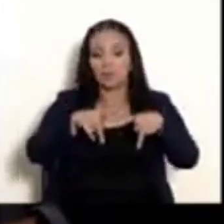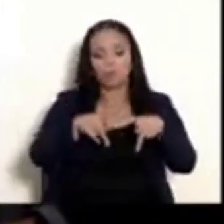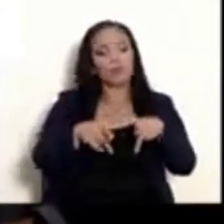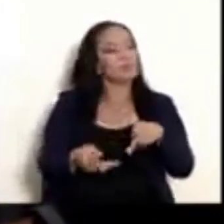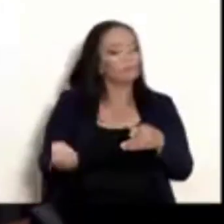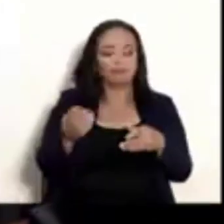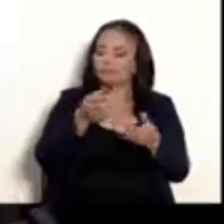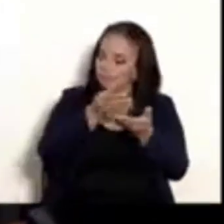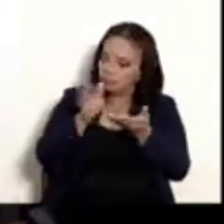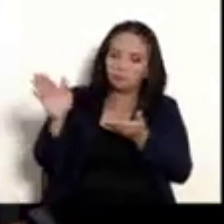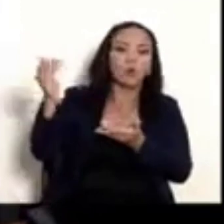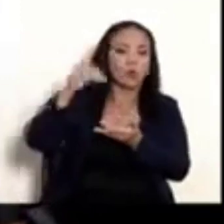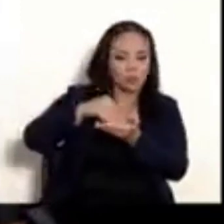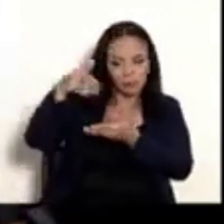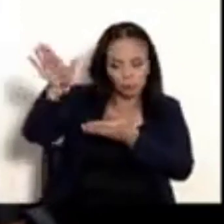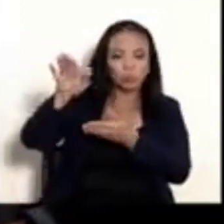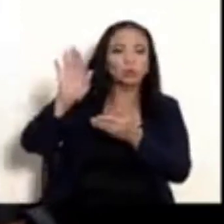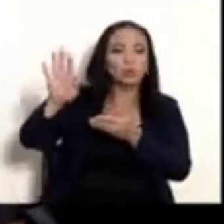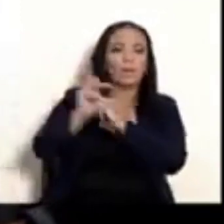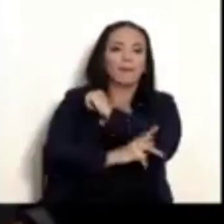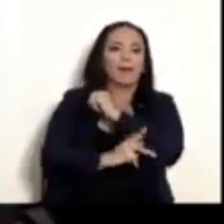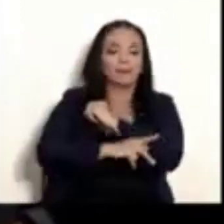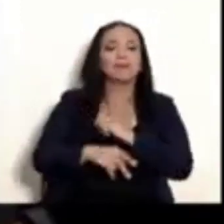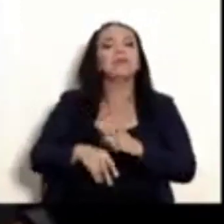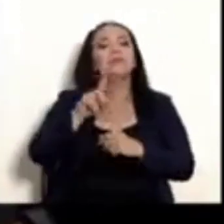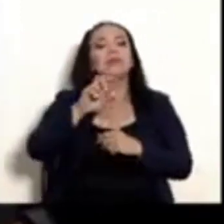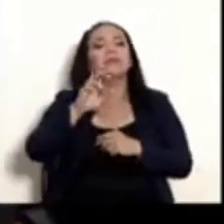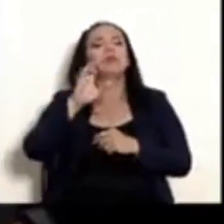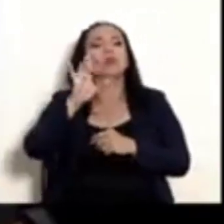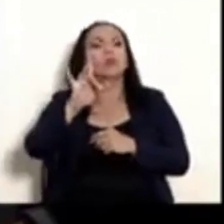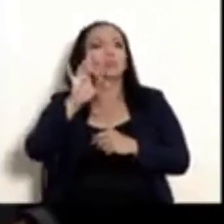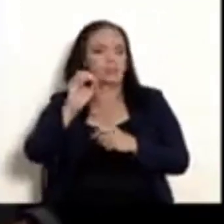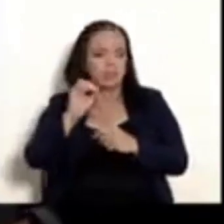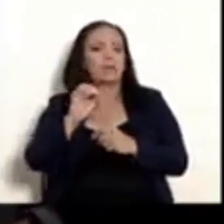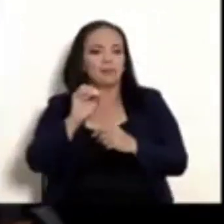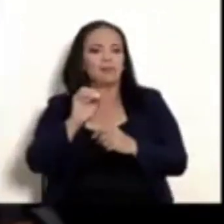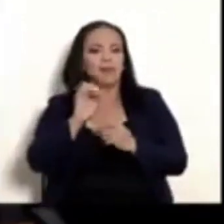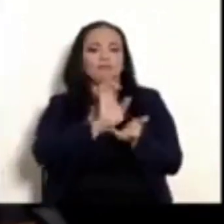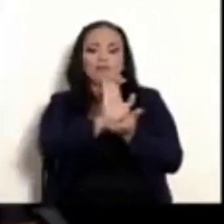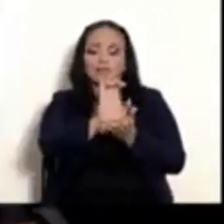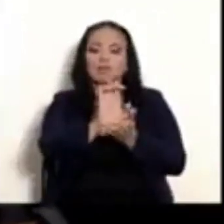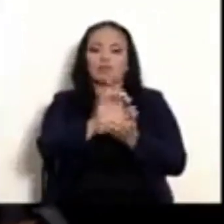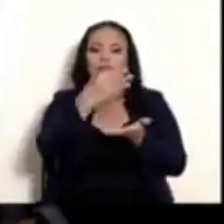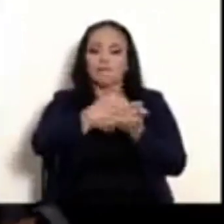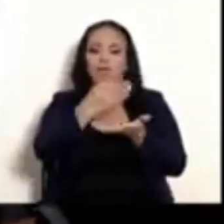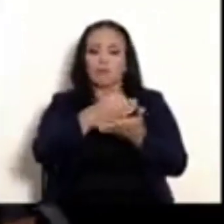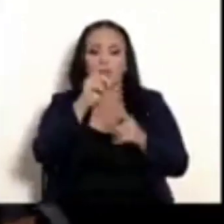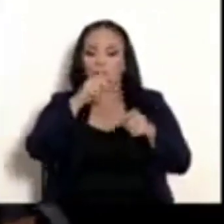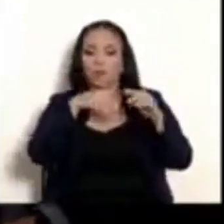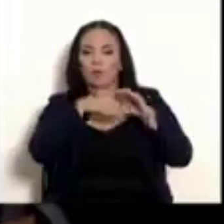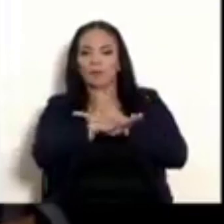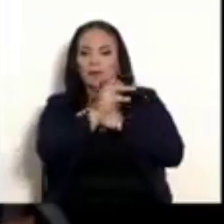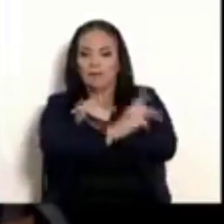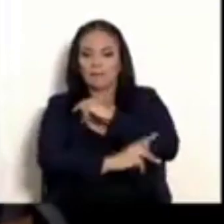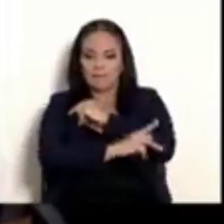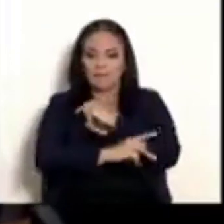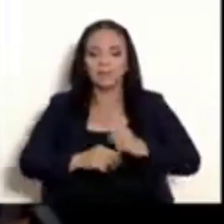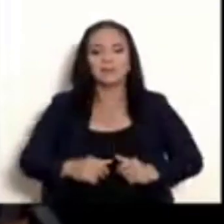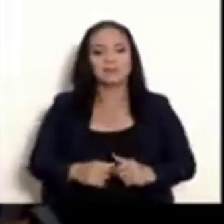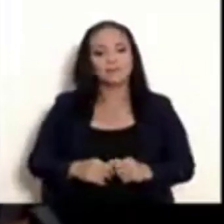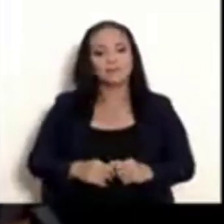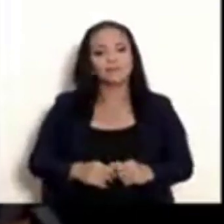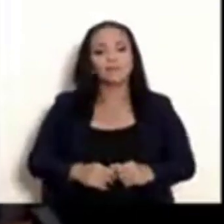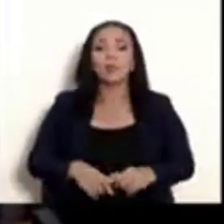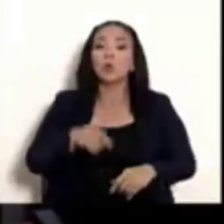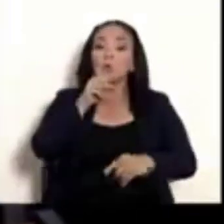105 rechazos migratorios en frontera. Finalmente, señor presidente, un hecho